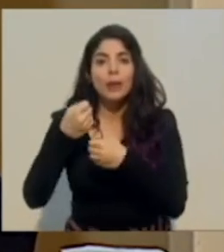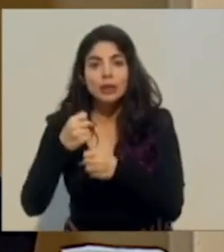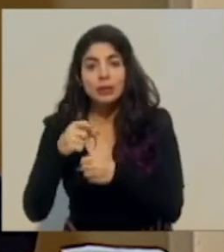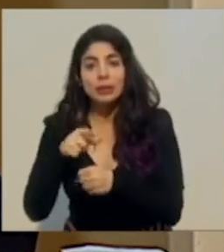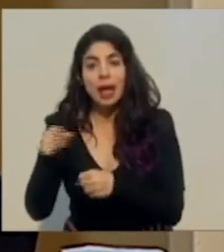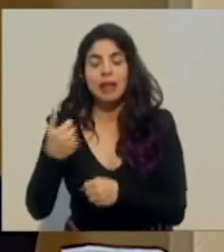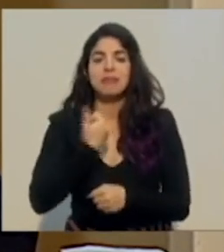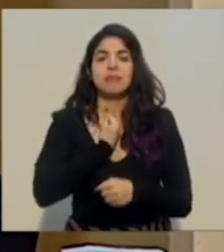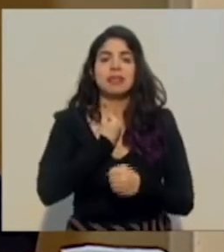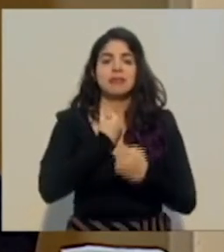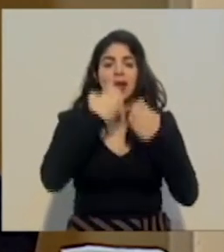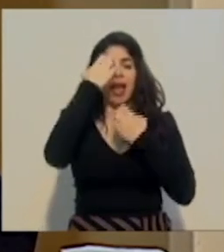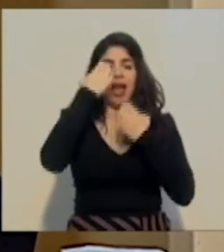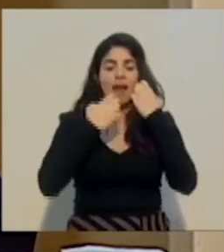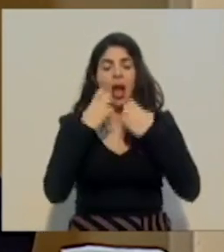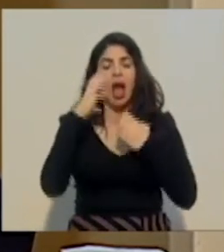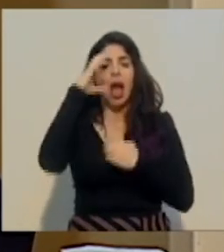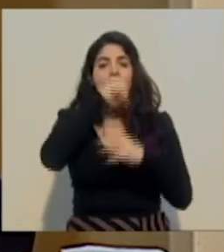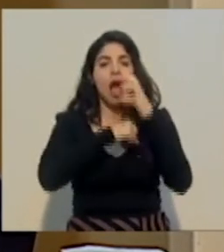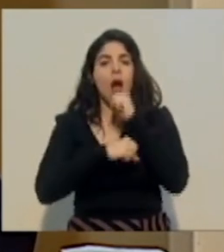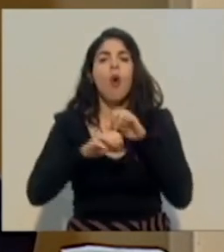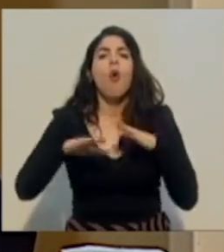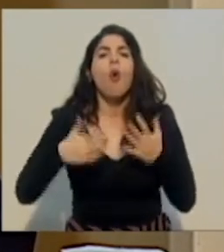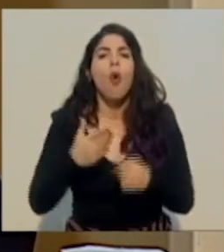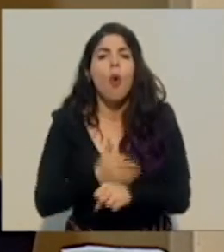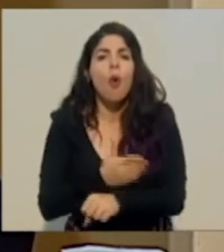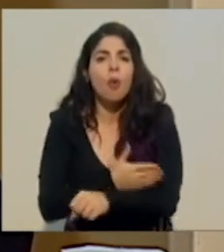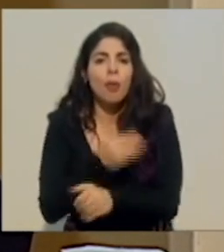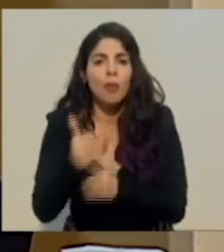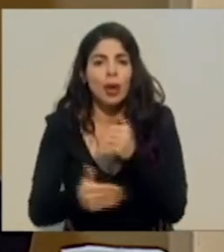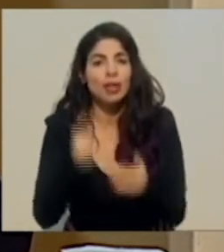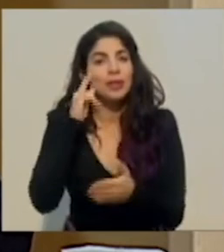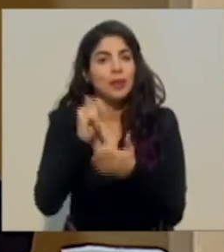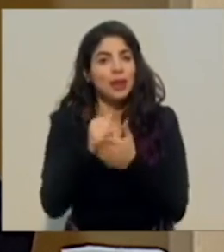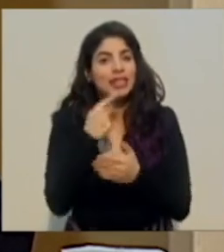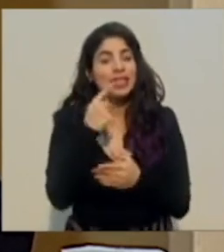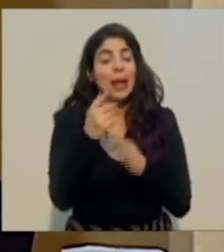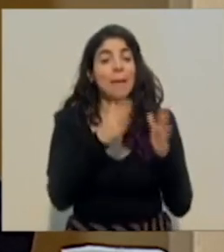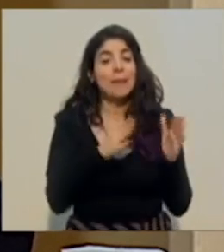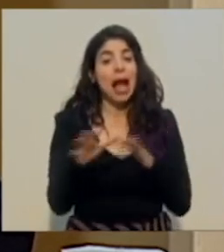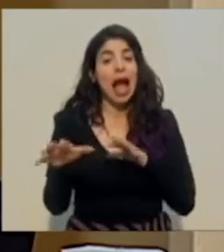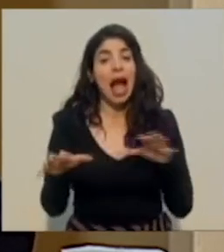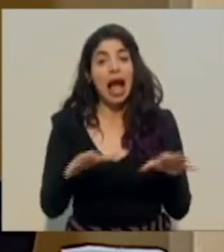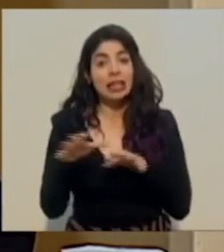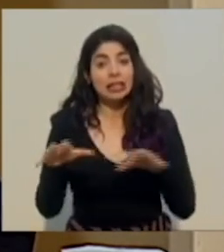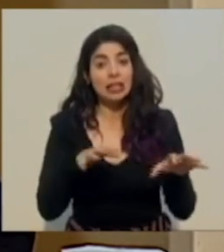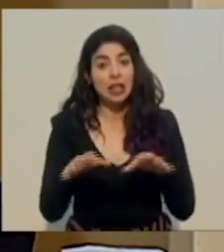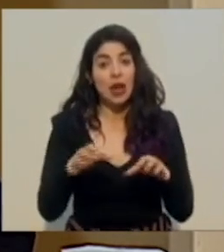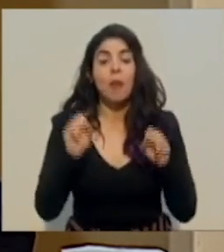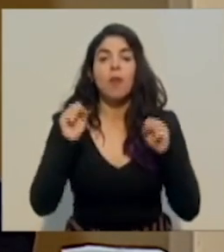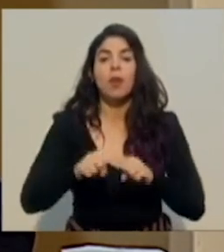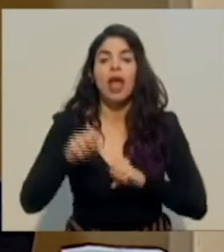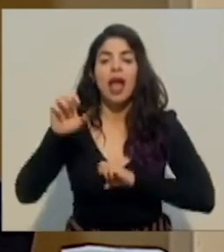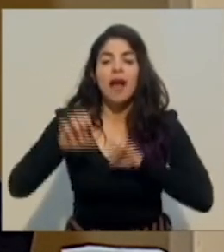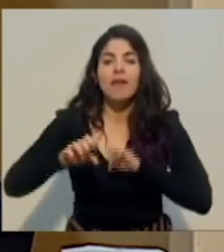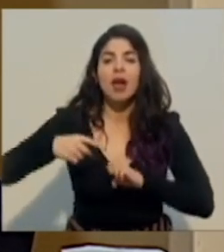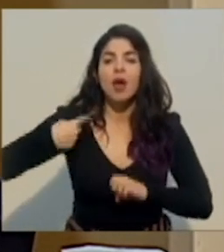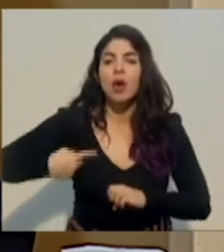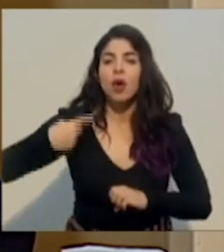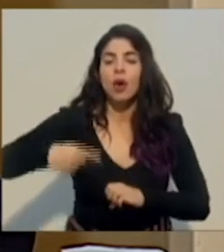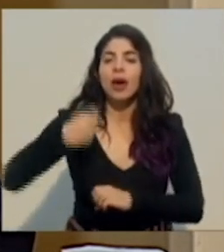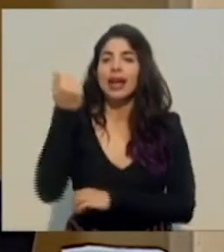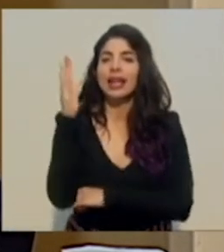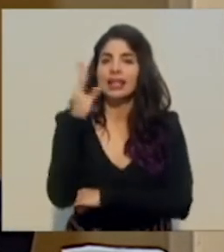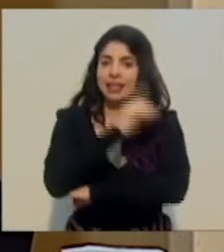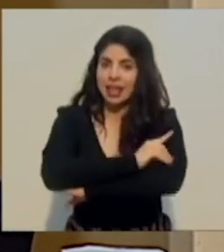proceso. Por eso hablábamos de hacer un plan de acción que pueda ser evaluado cada 15 días y podamos revisar la efectividad